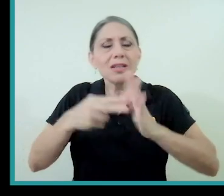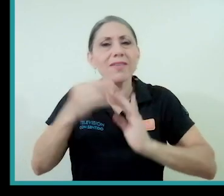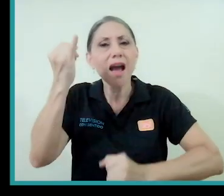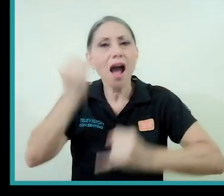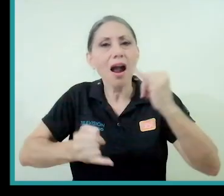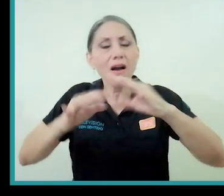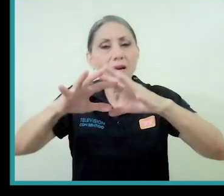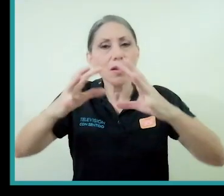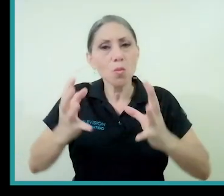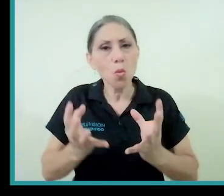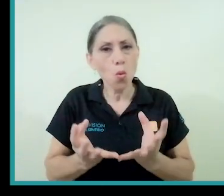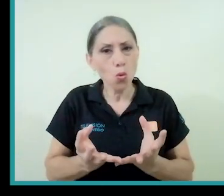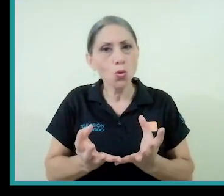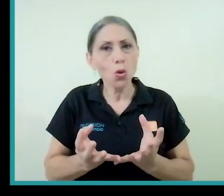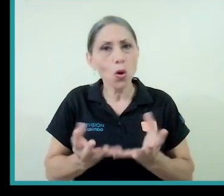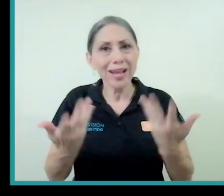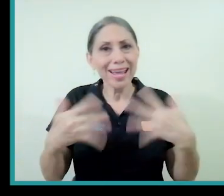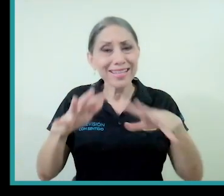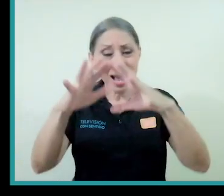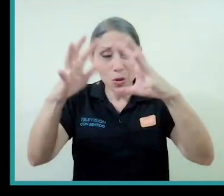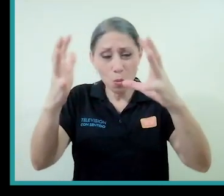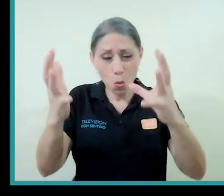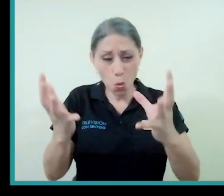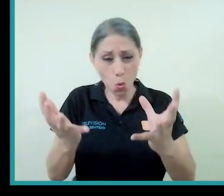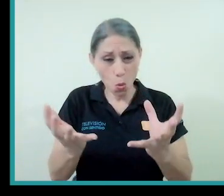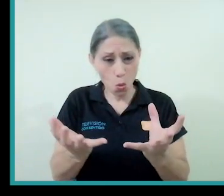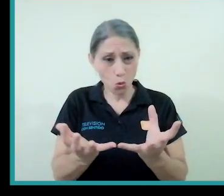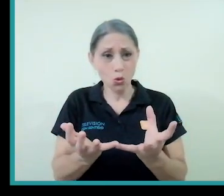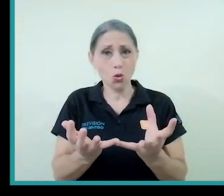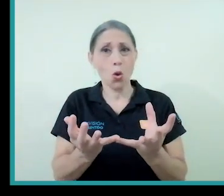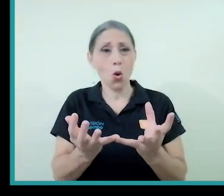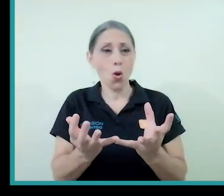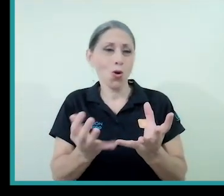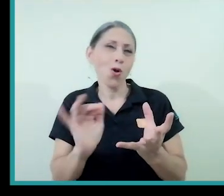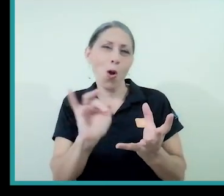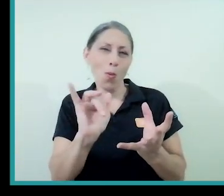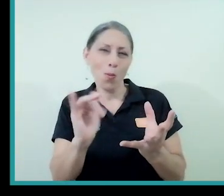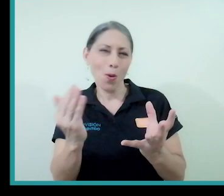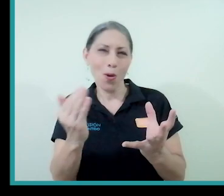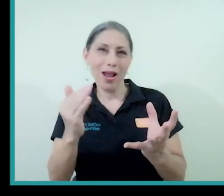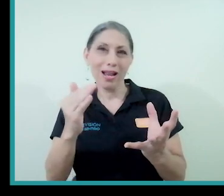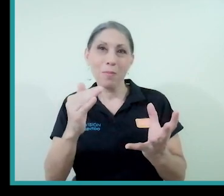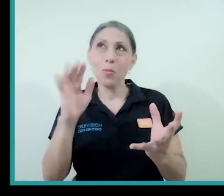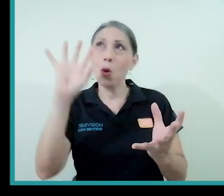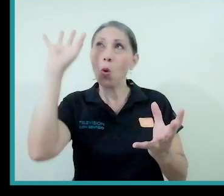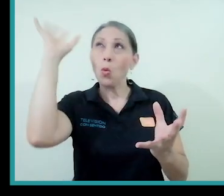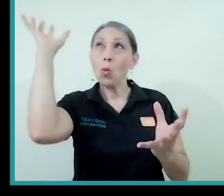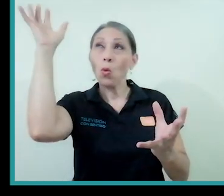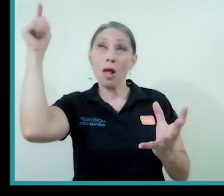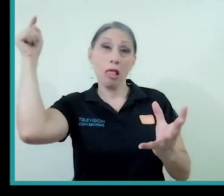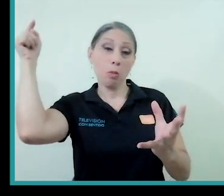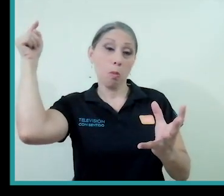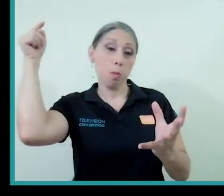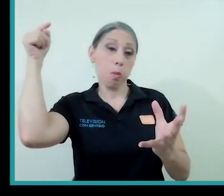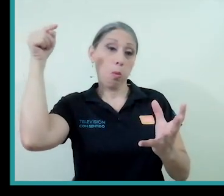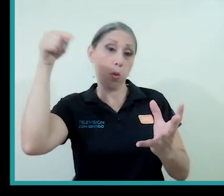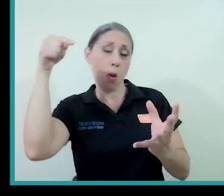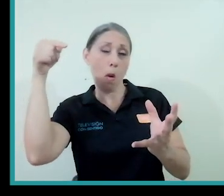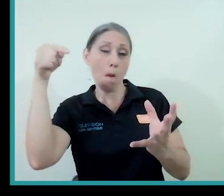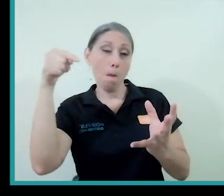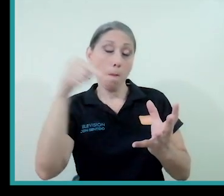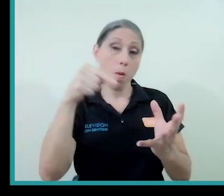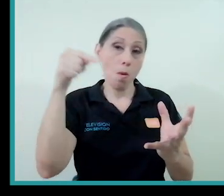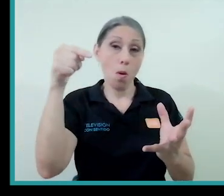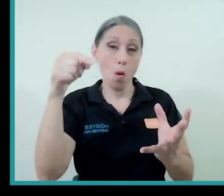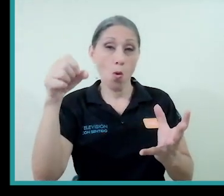en el sentido de que el mundo va a ser casi apuntado con una luz extraterrestre de fuera, ¿verdad? Porque Dios